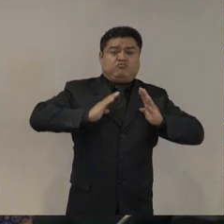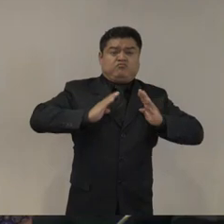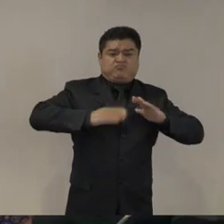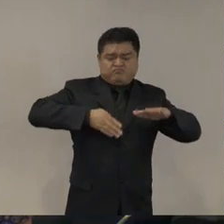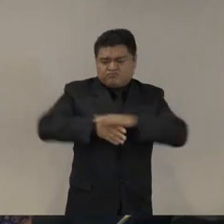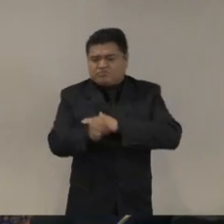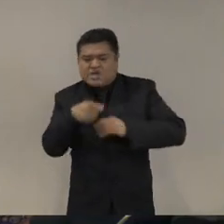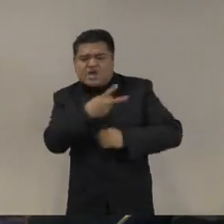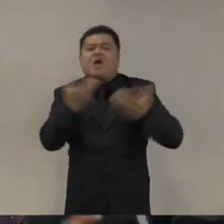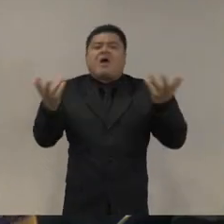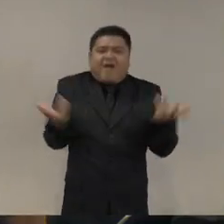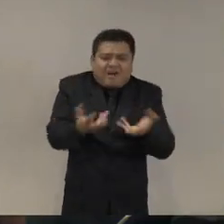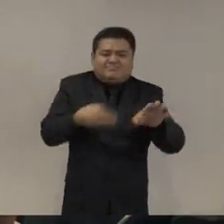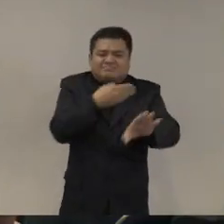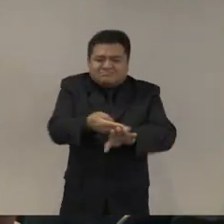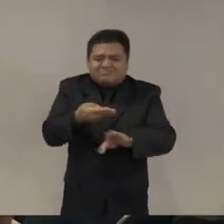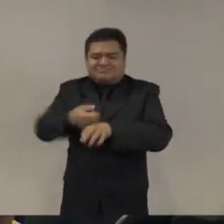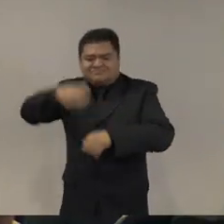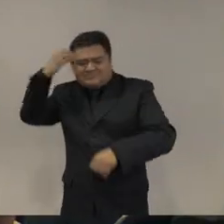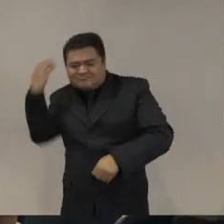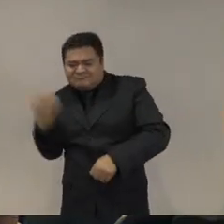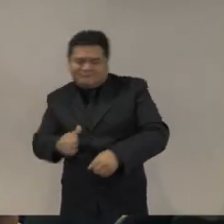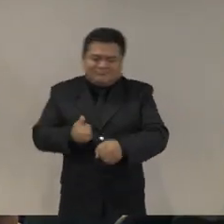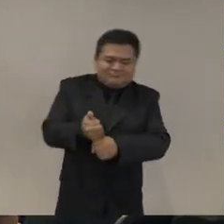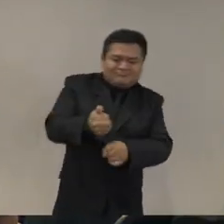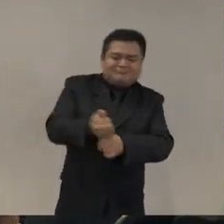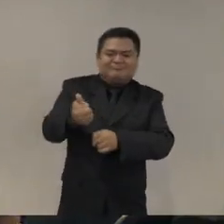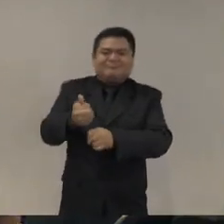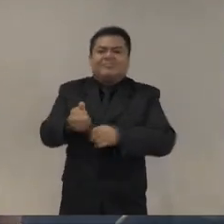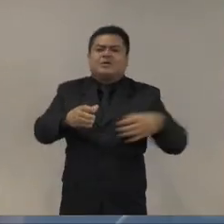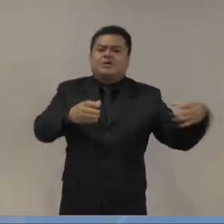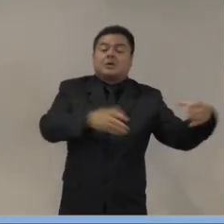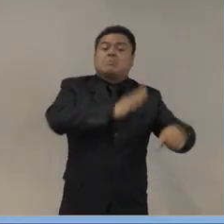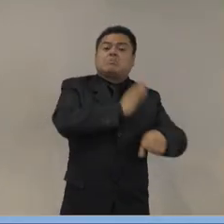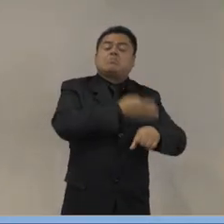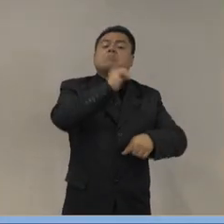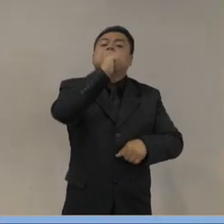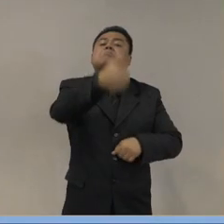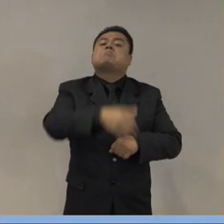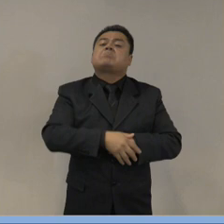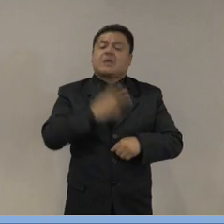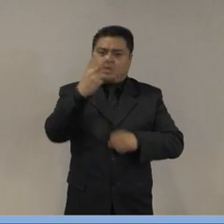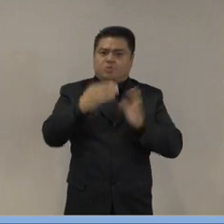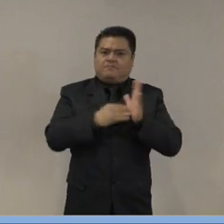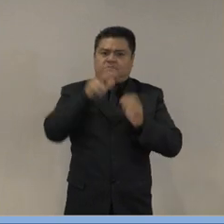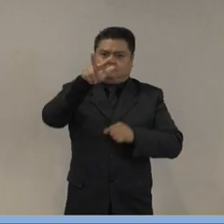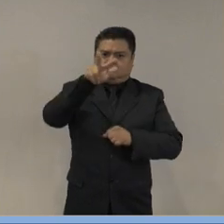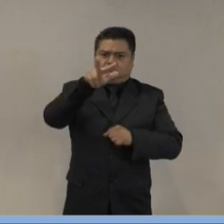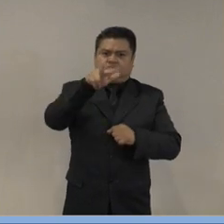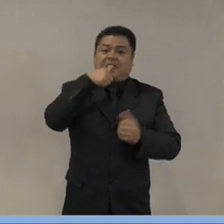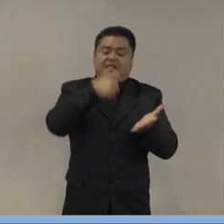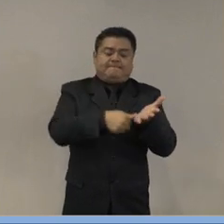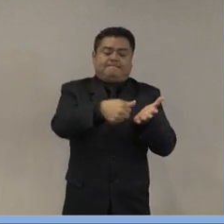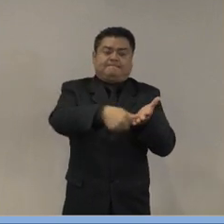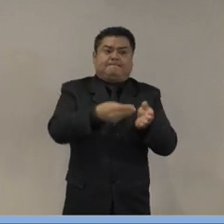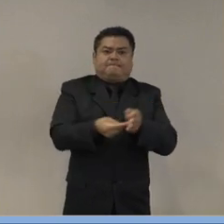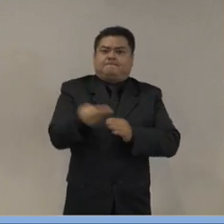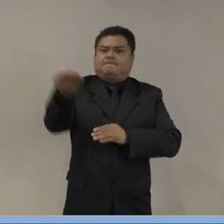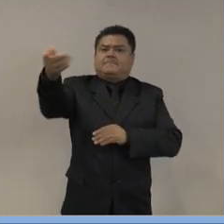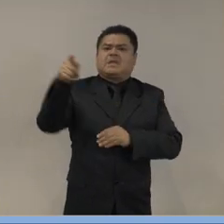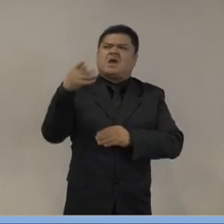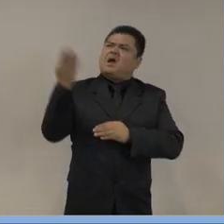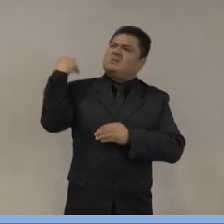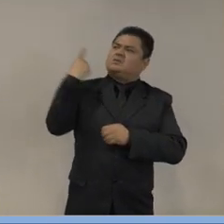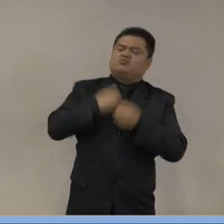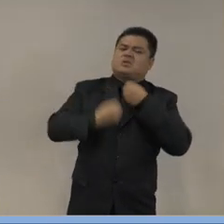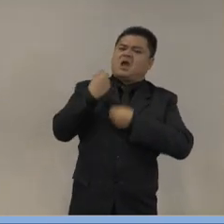De 2006 a 2018, esta es de una carta que se le envió a la Comisionada, a la Alta Comisionada de Naciones Unidas el año pasado.